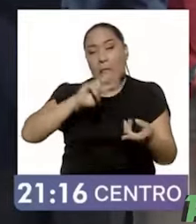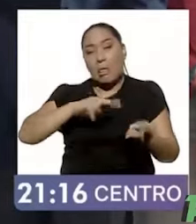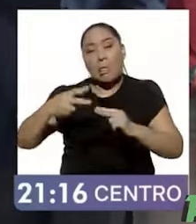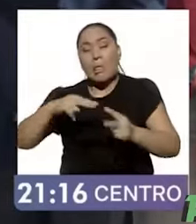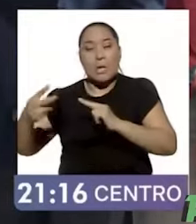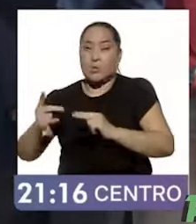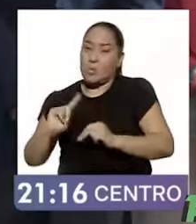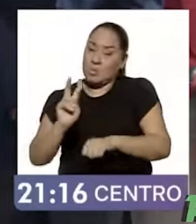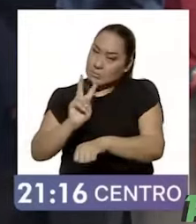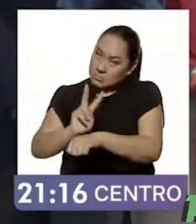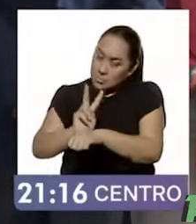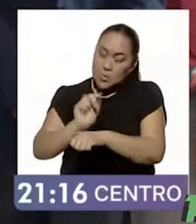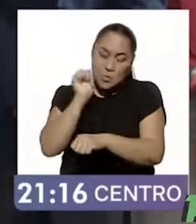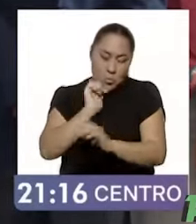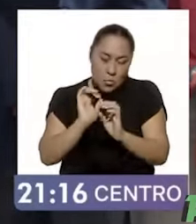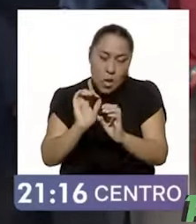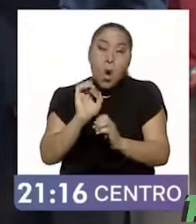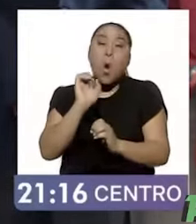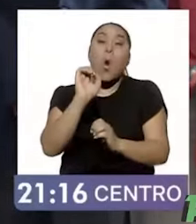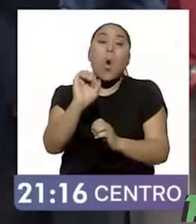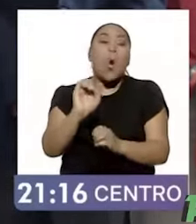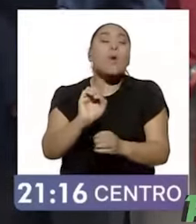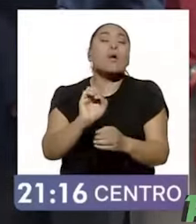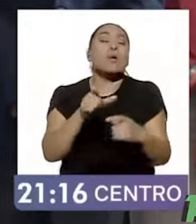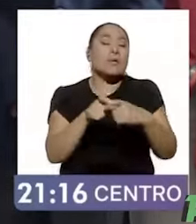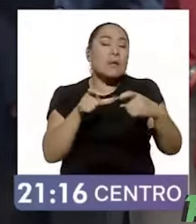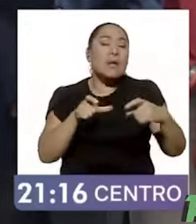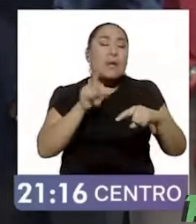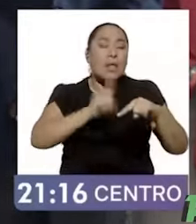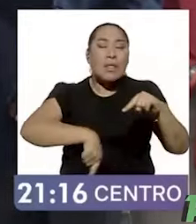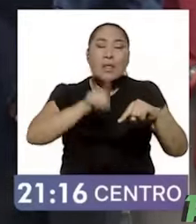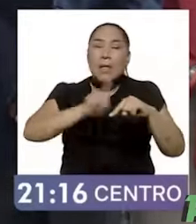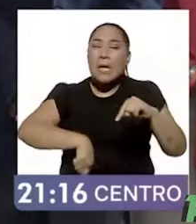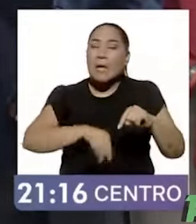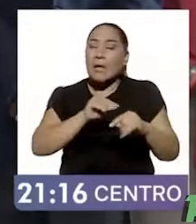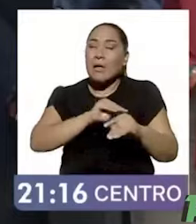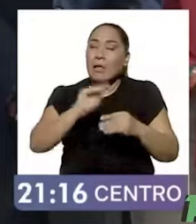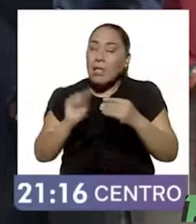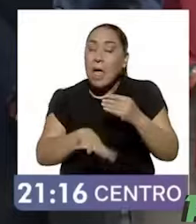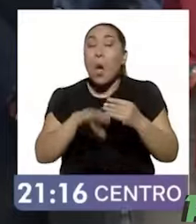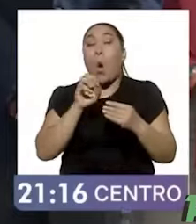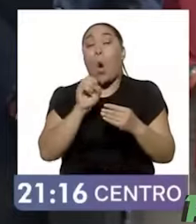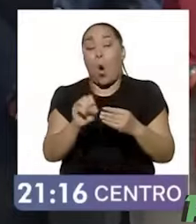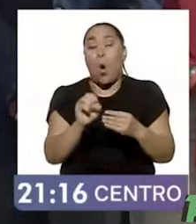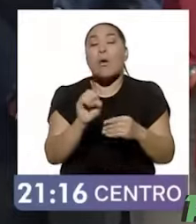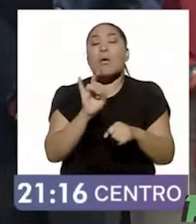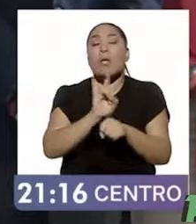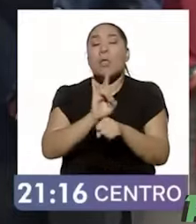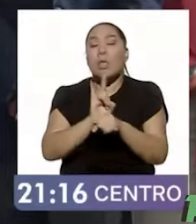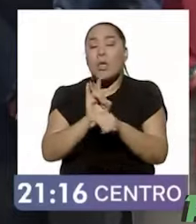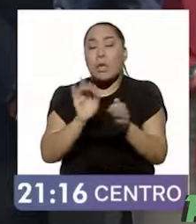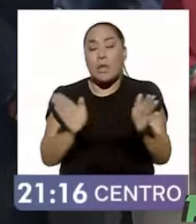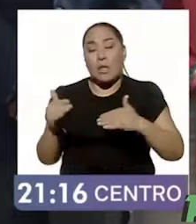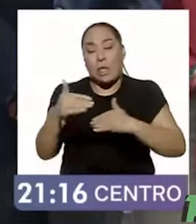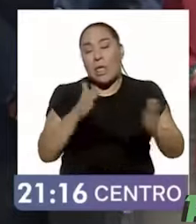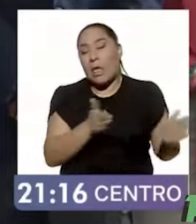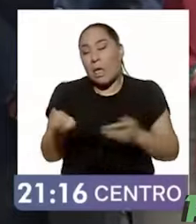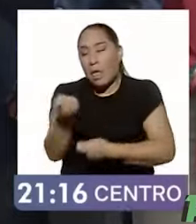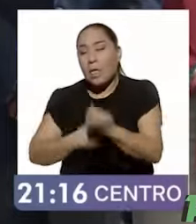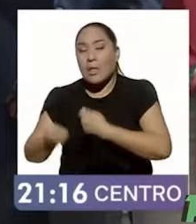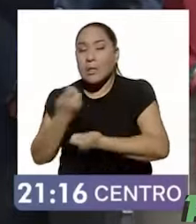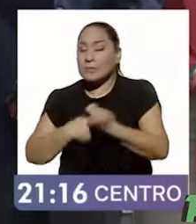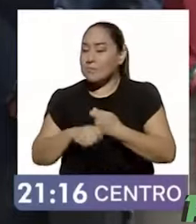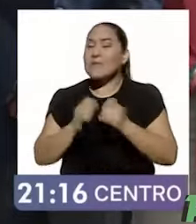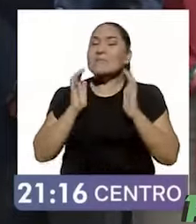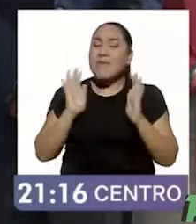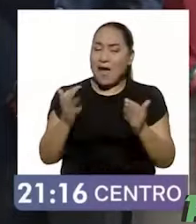electoral, para desaparecer actas, para incluso hasta suplantar paquetes electorales. Ya